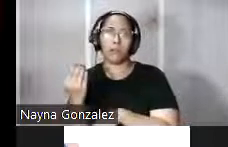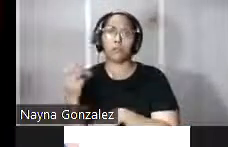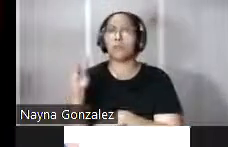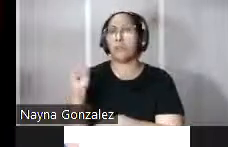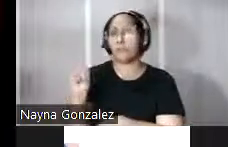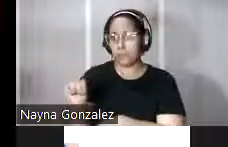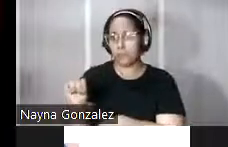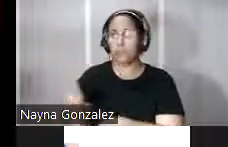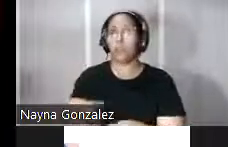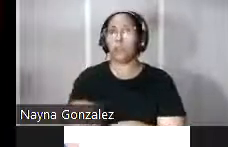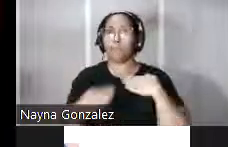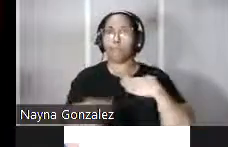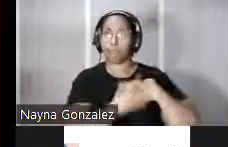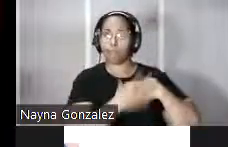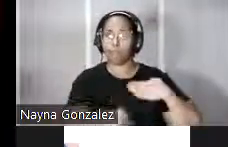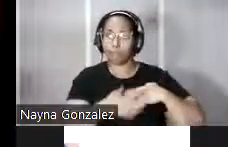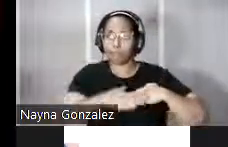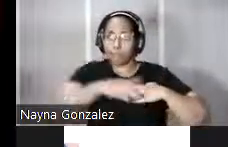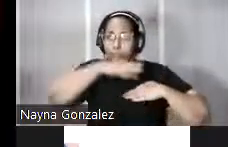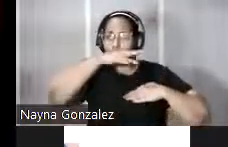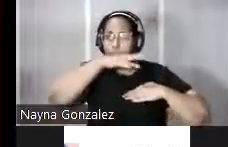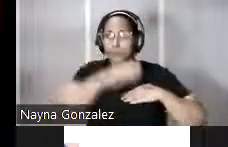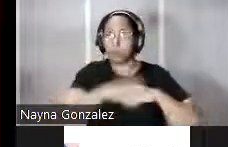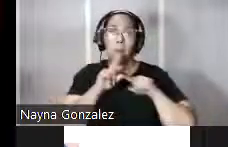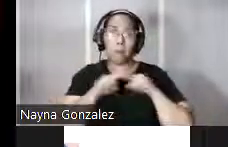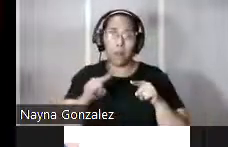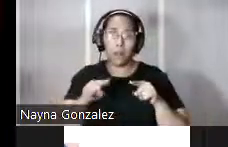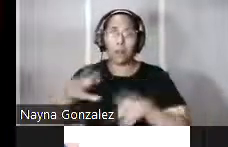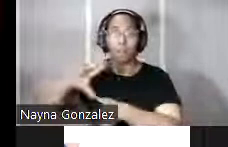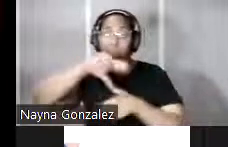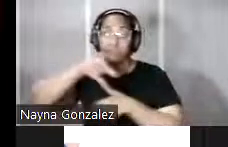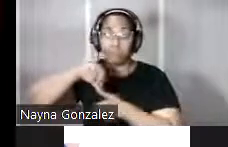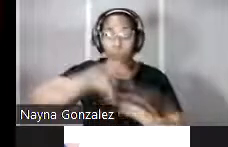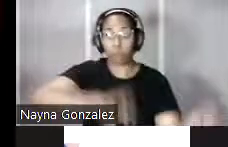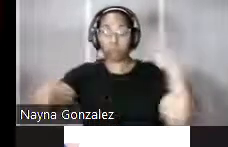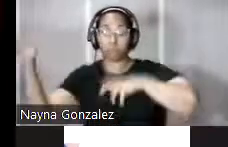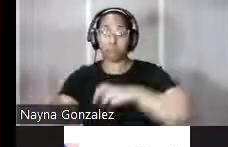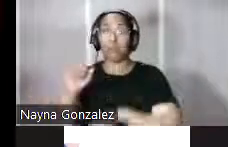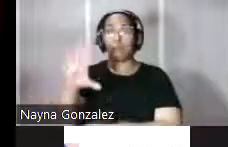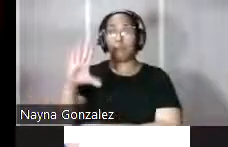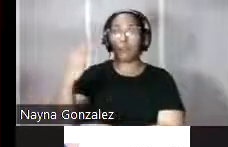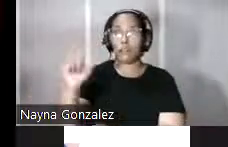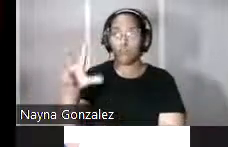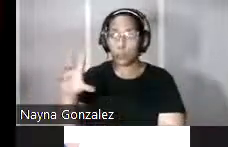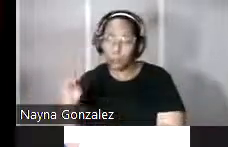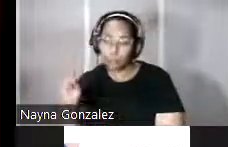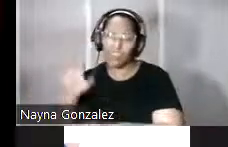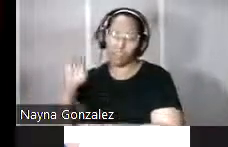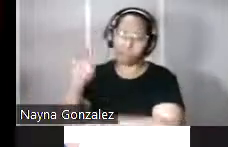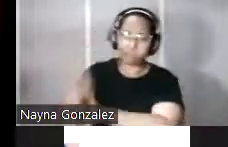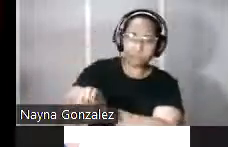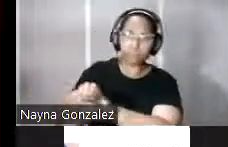unos 7 metros de largo, pero quedó completamente arruinada por un huracán sufrido en la isla en 1530 y esto obligó a